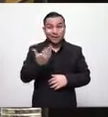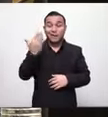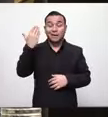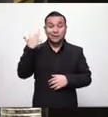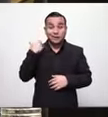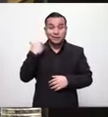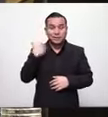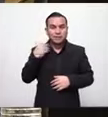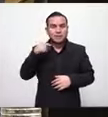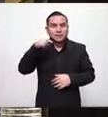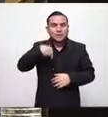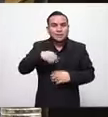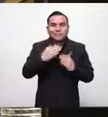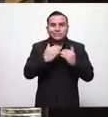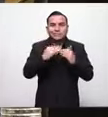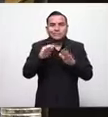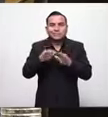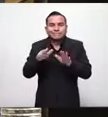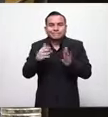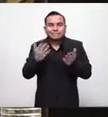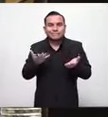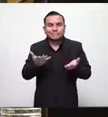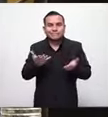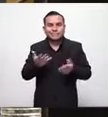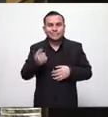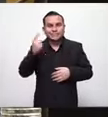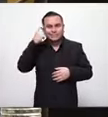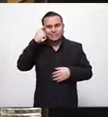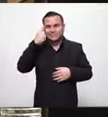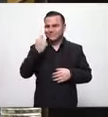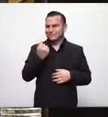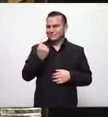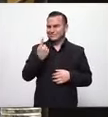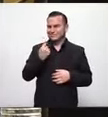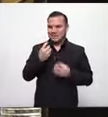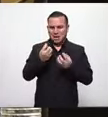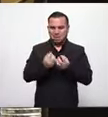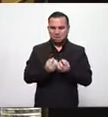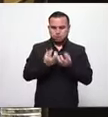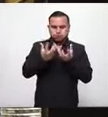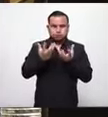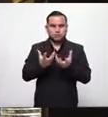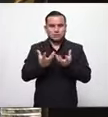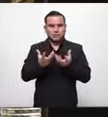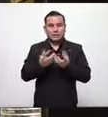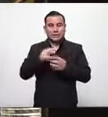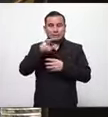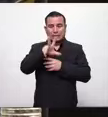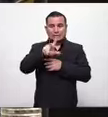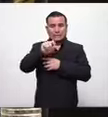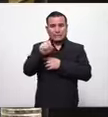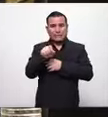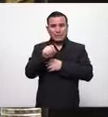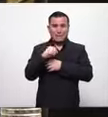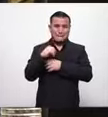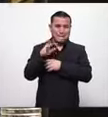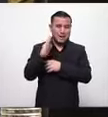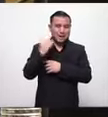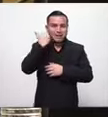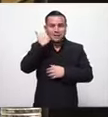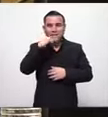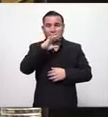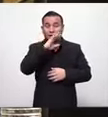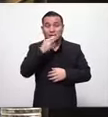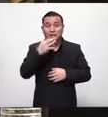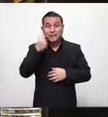régimen de excepción y parece absurdo que ahora que los casos ya van por 3 mil y tanto y